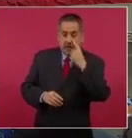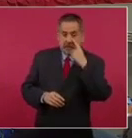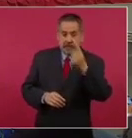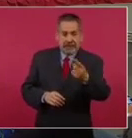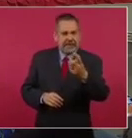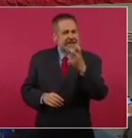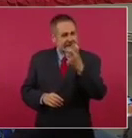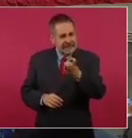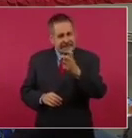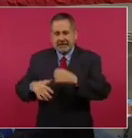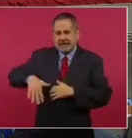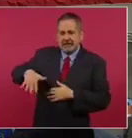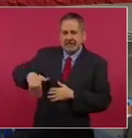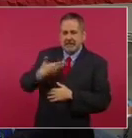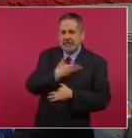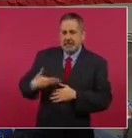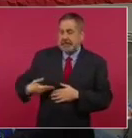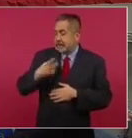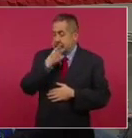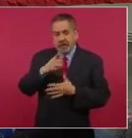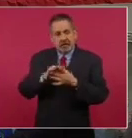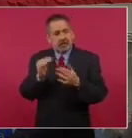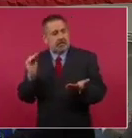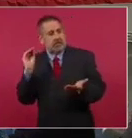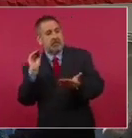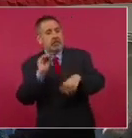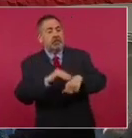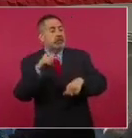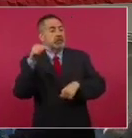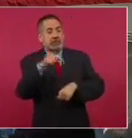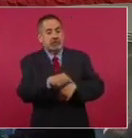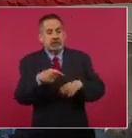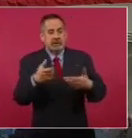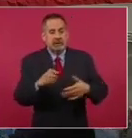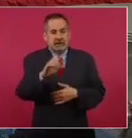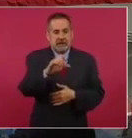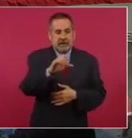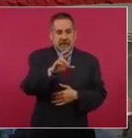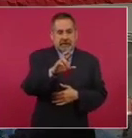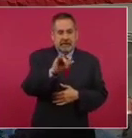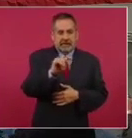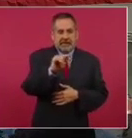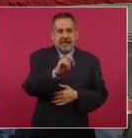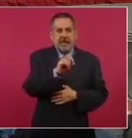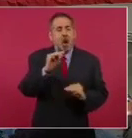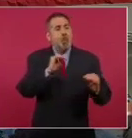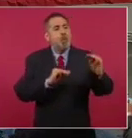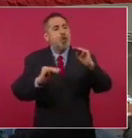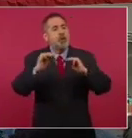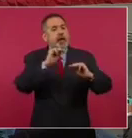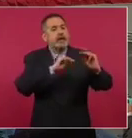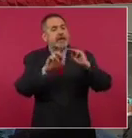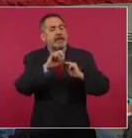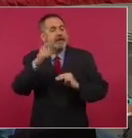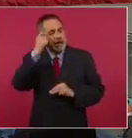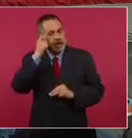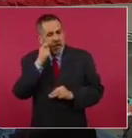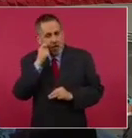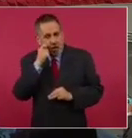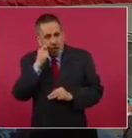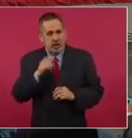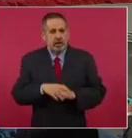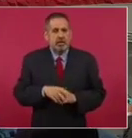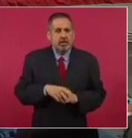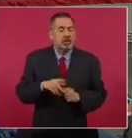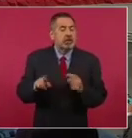justamente donde decía el presidente, le vamos a llamar el CRIT de la Montaña de Guerrero. Si vamos a la